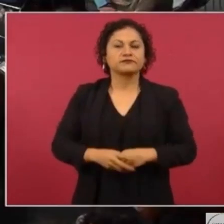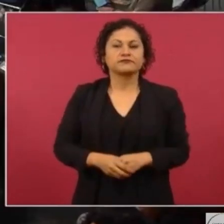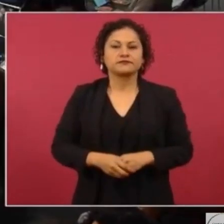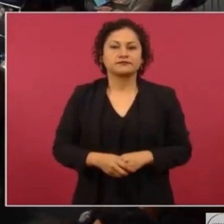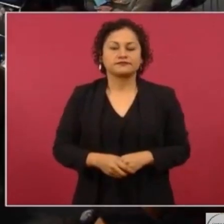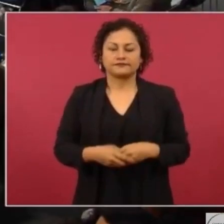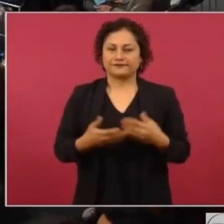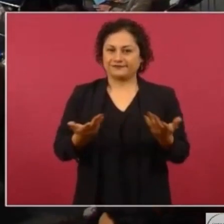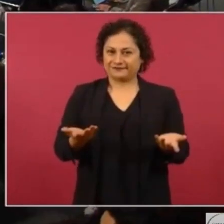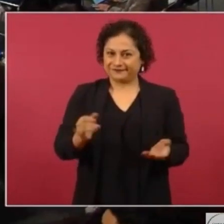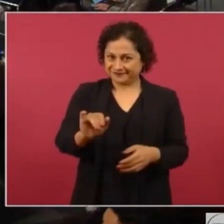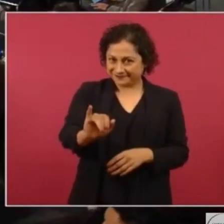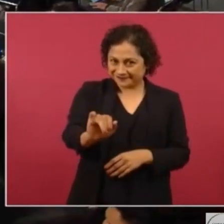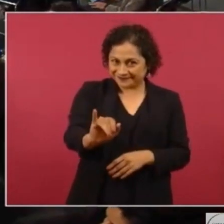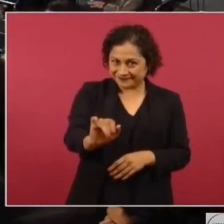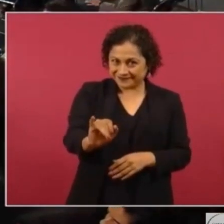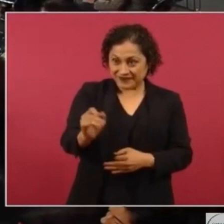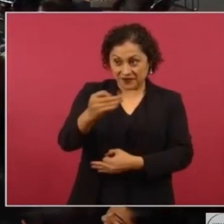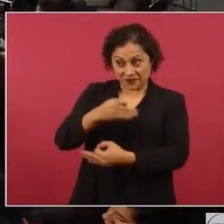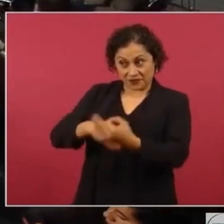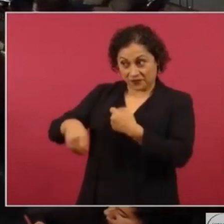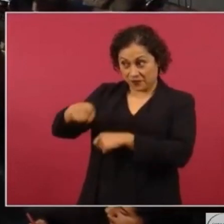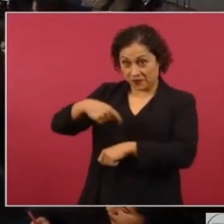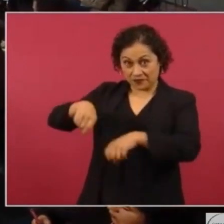Sí, sí, sí, sí, sí, todos ellos